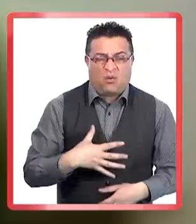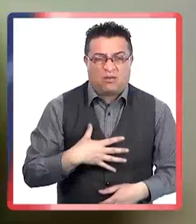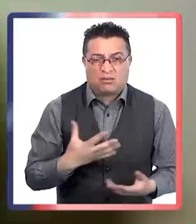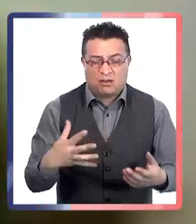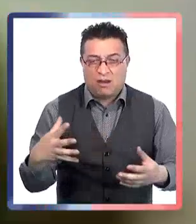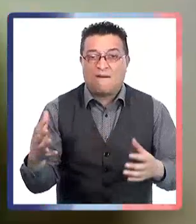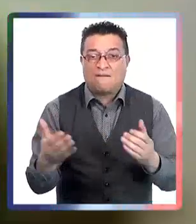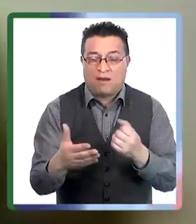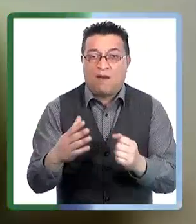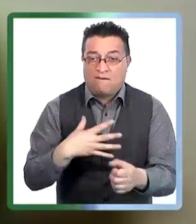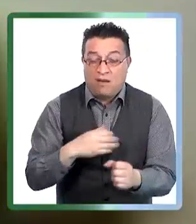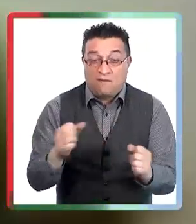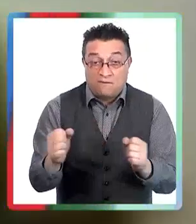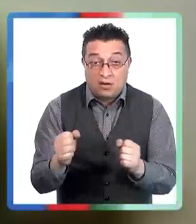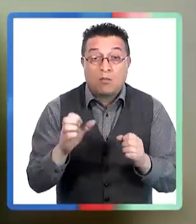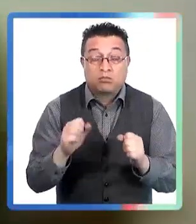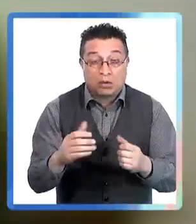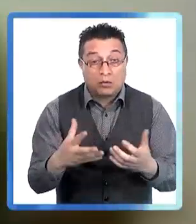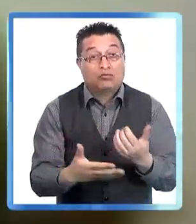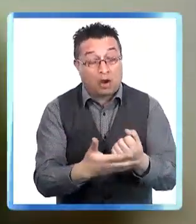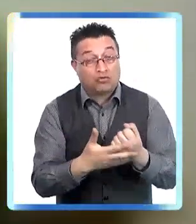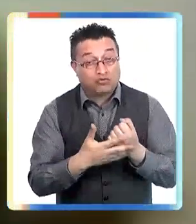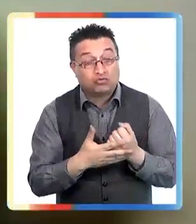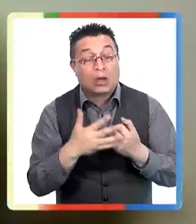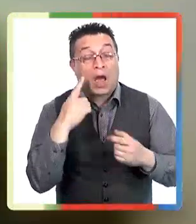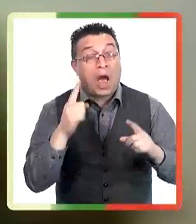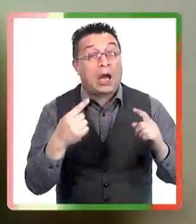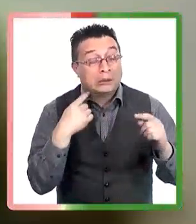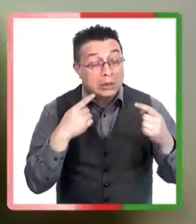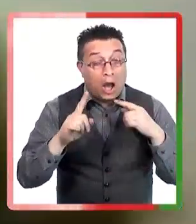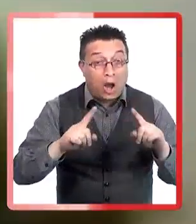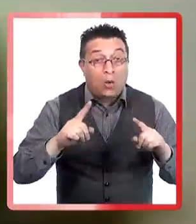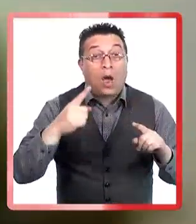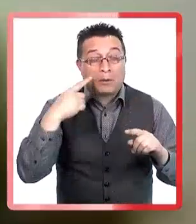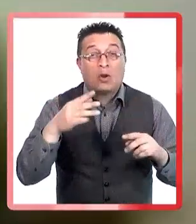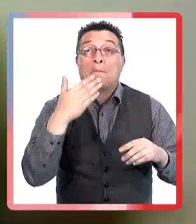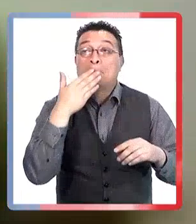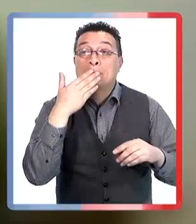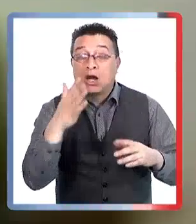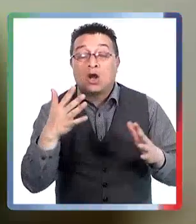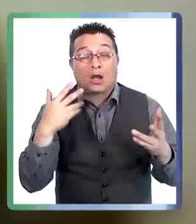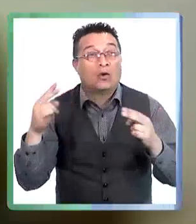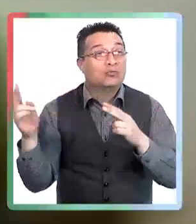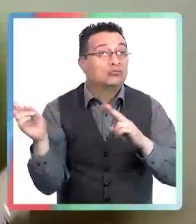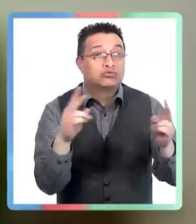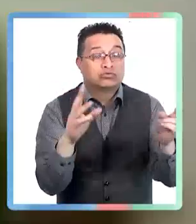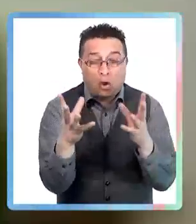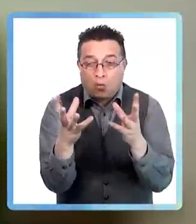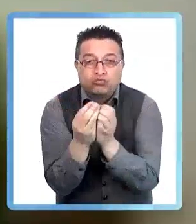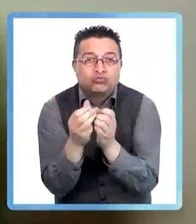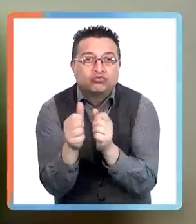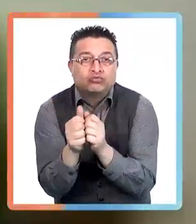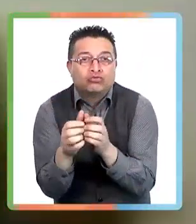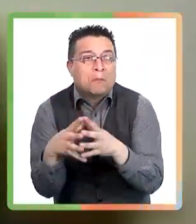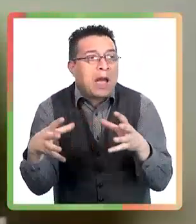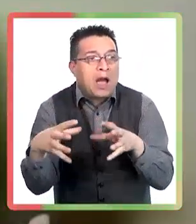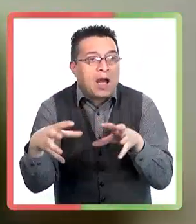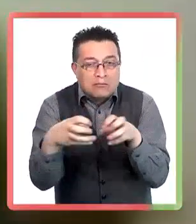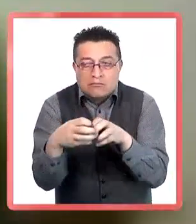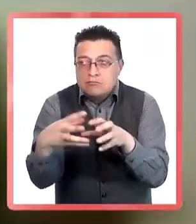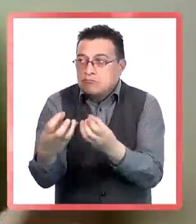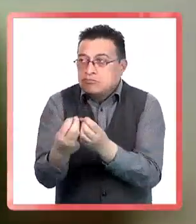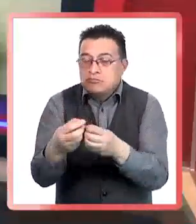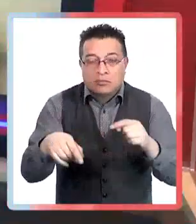asinamos y nos transmitimos los virus. Así que prefiero, y está esto demostrado científicamente, un